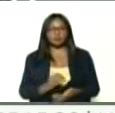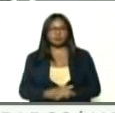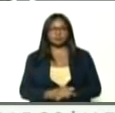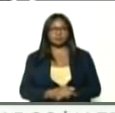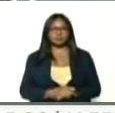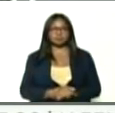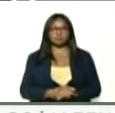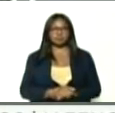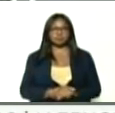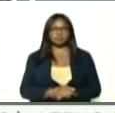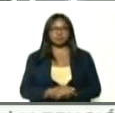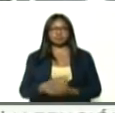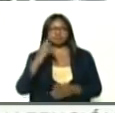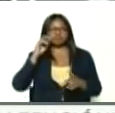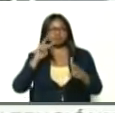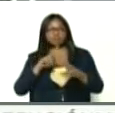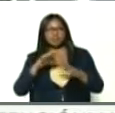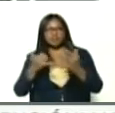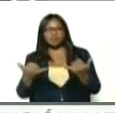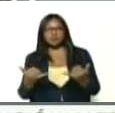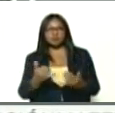se evidencian, además,